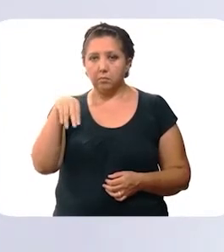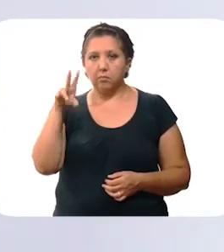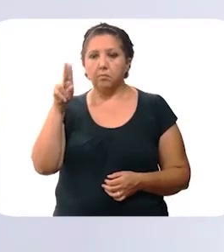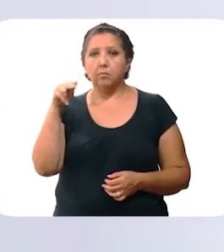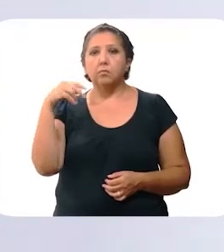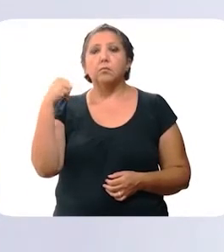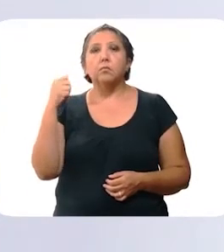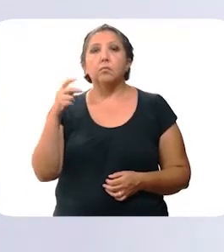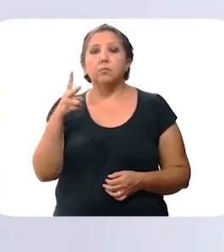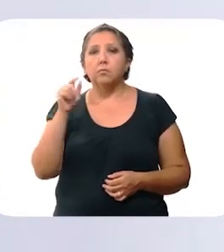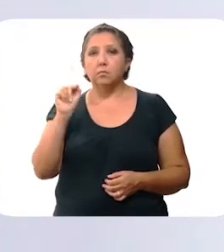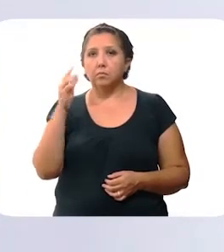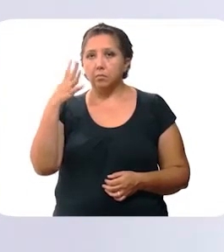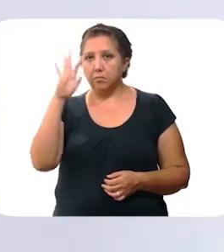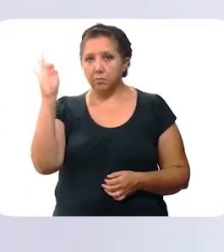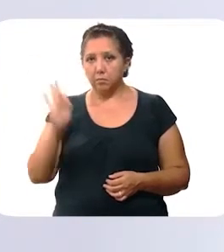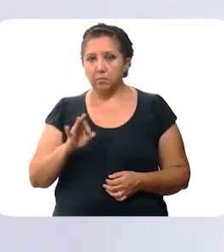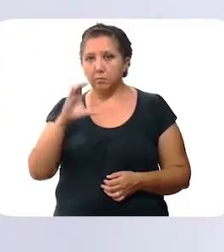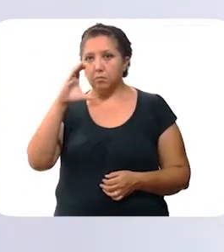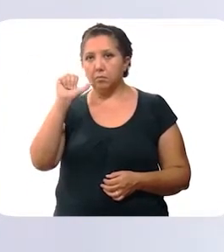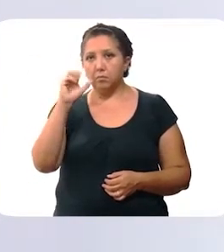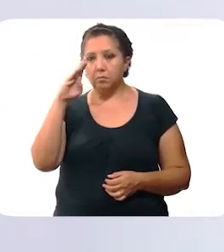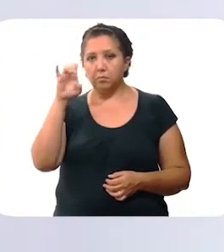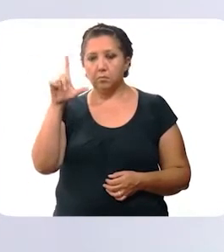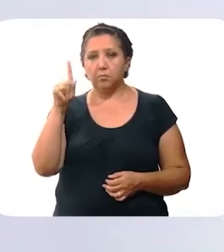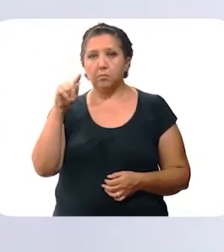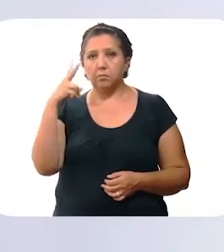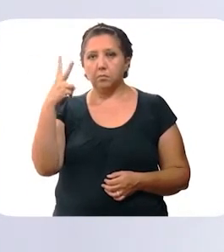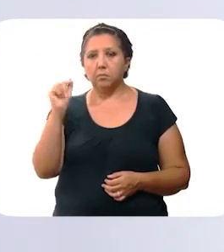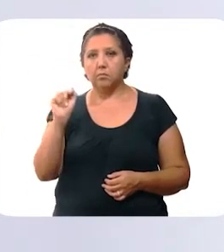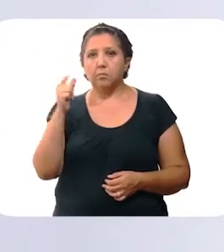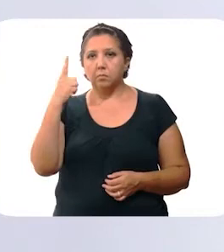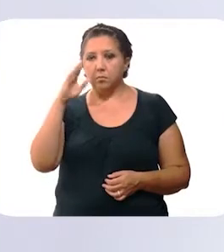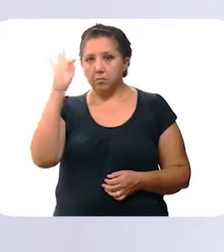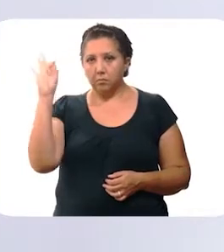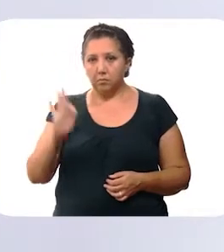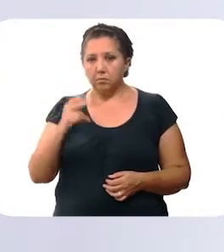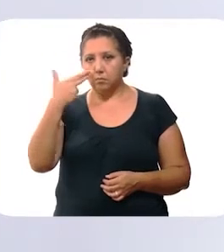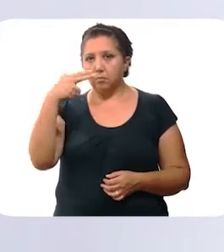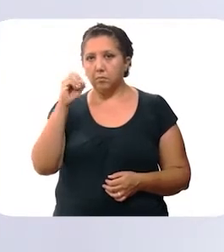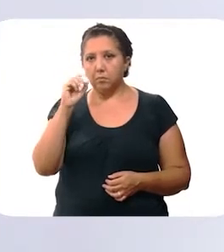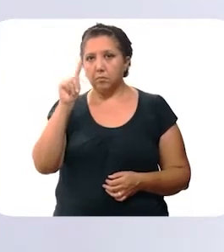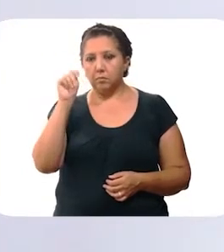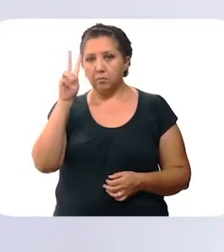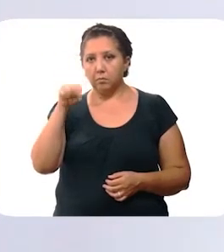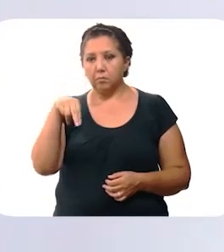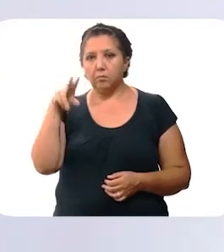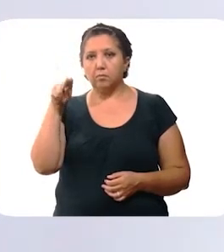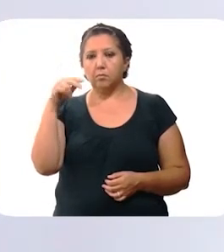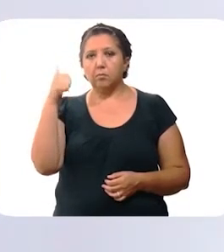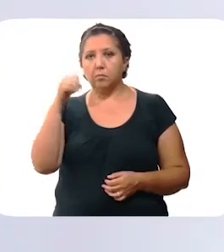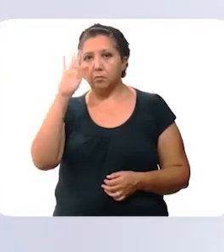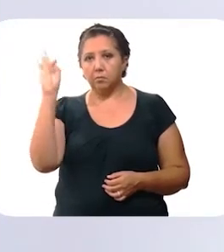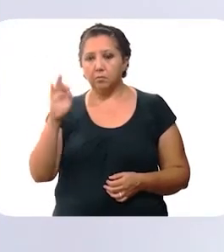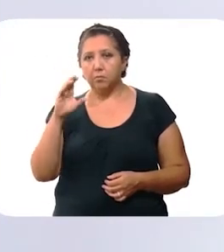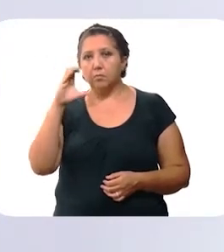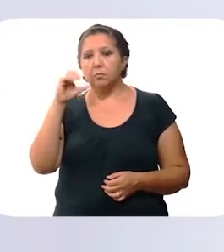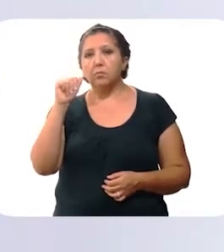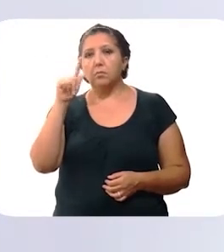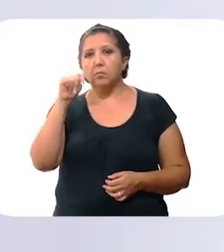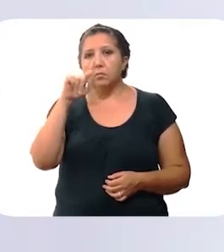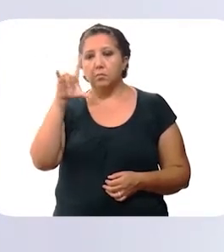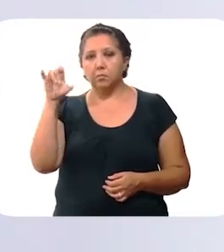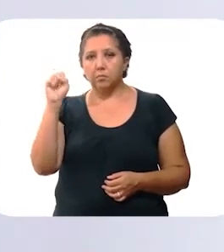.4%, Cacalchén 72.1%, Joktún 86%, Cenotillo